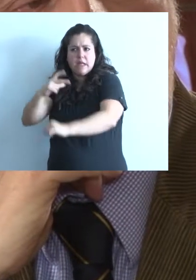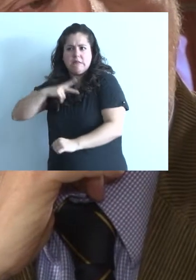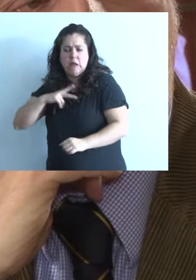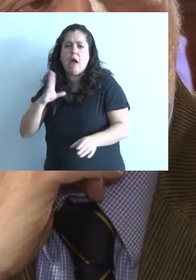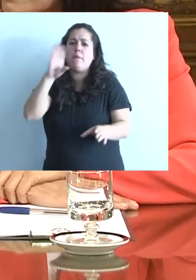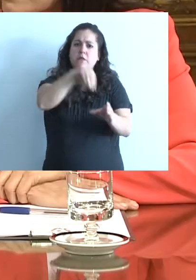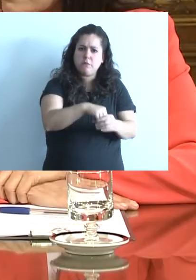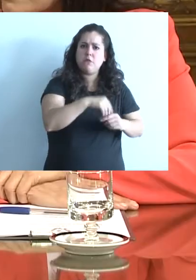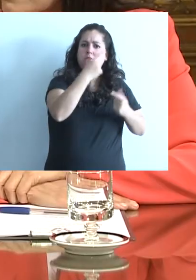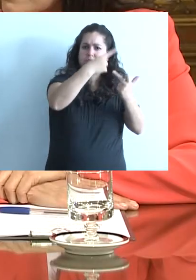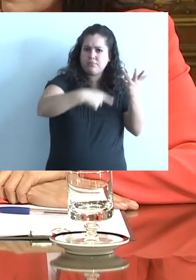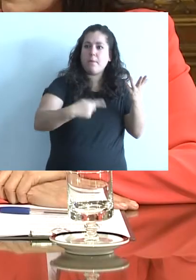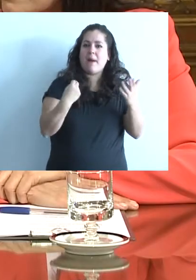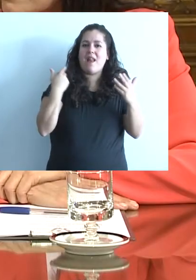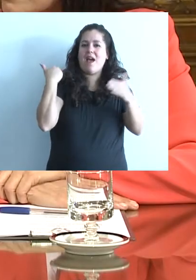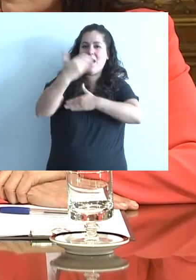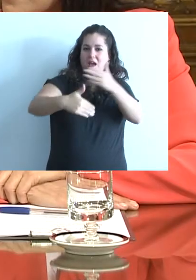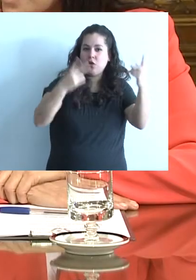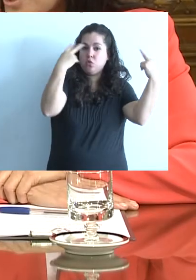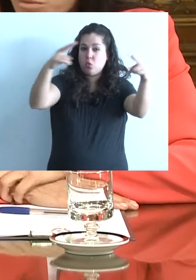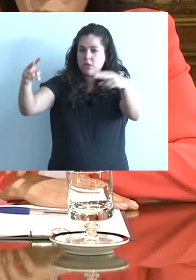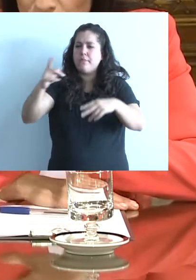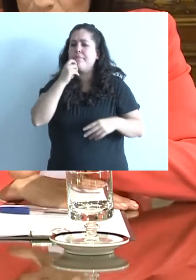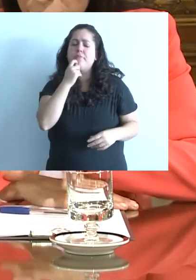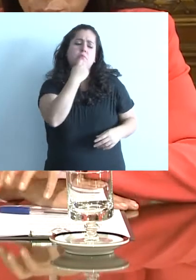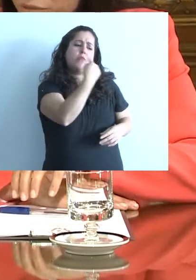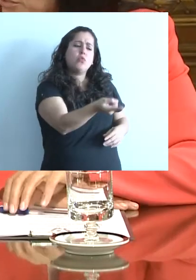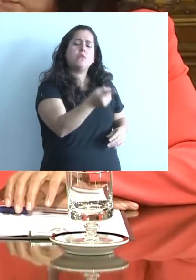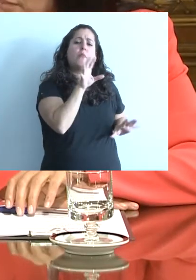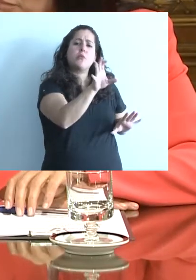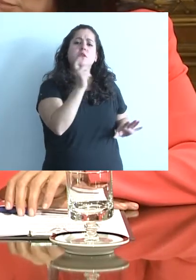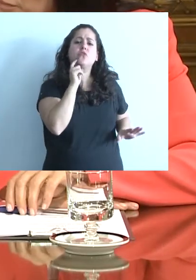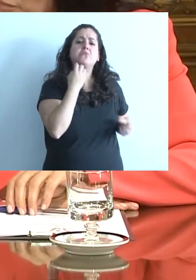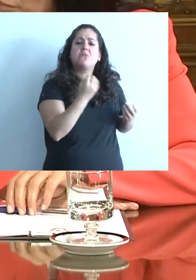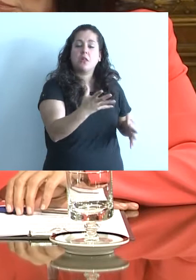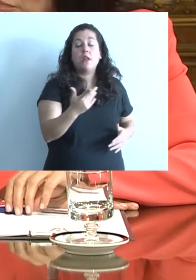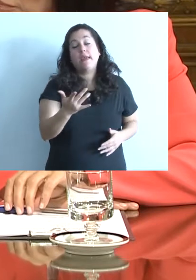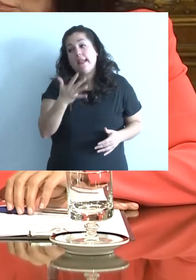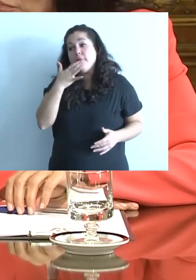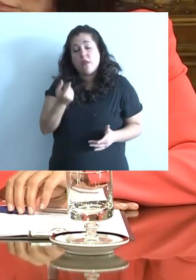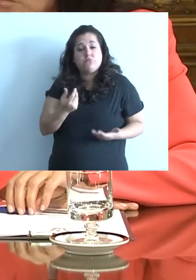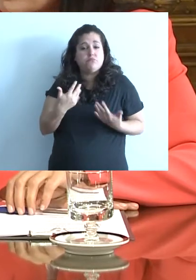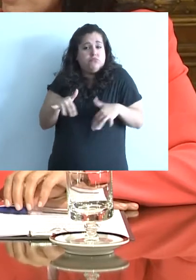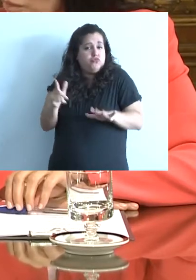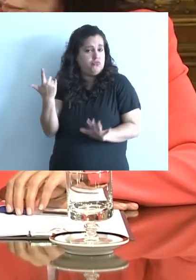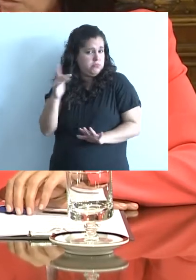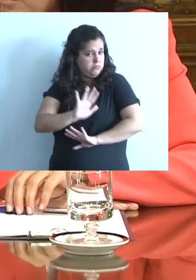empresarias que tienen que ver también con la estrategia de desarrollo de tu guía. ¿Y cómo funcionan, por ejemplo, en San Luis? Bien, no hay tanto en San Luis. En